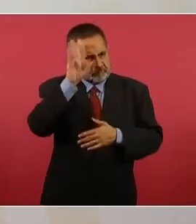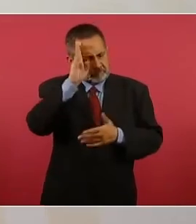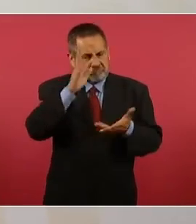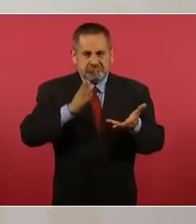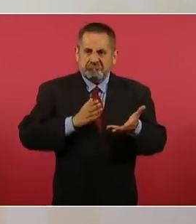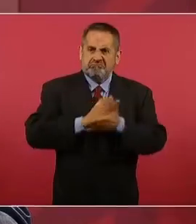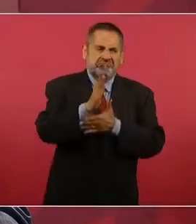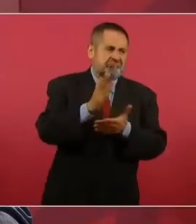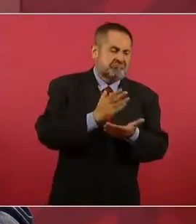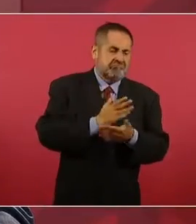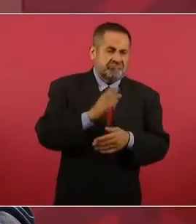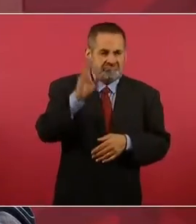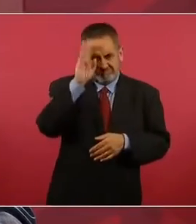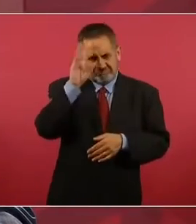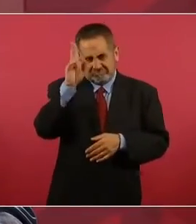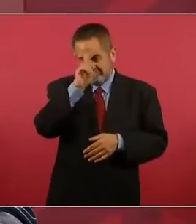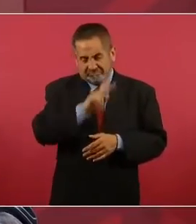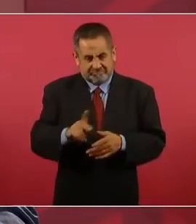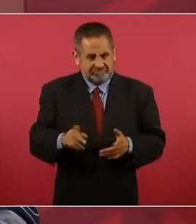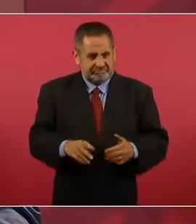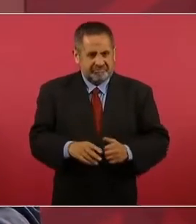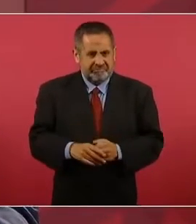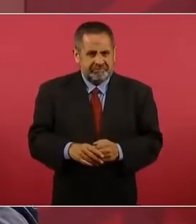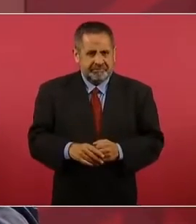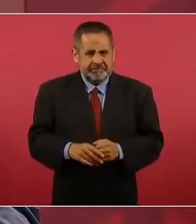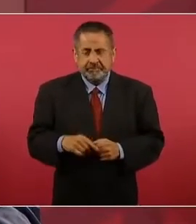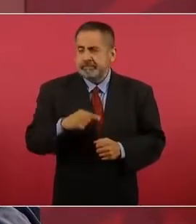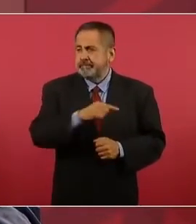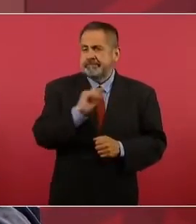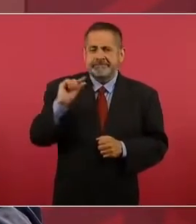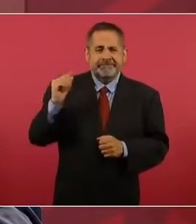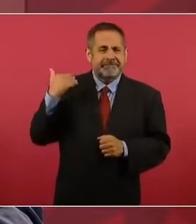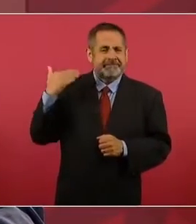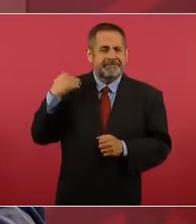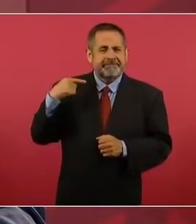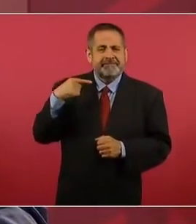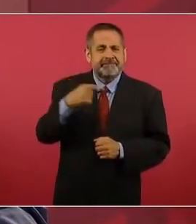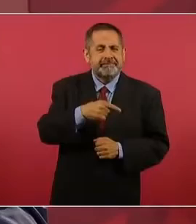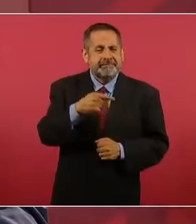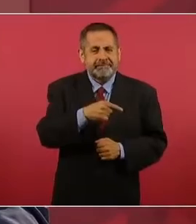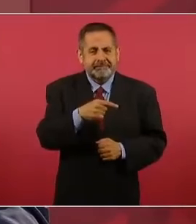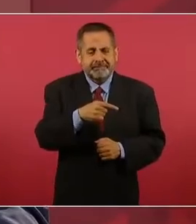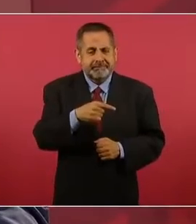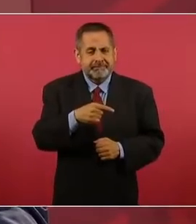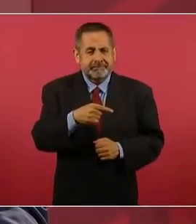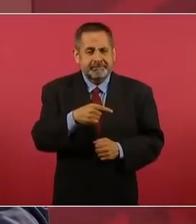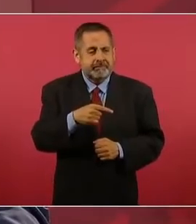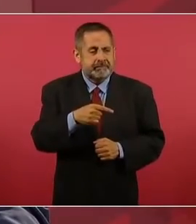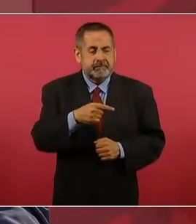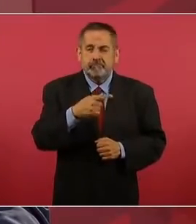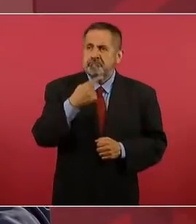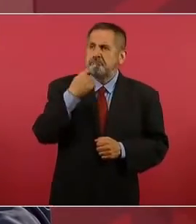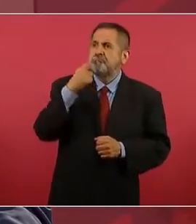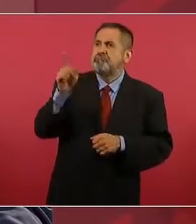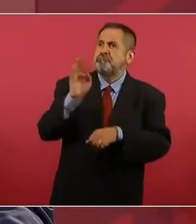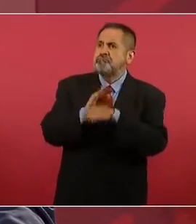acaba de amparar